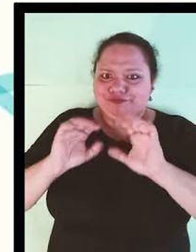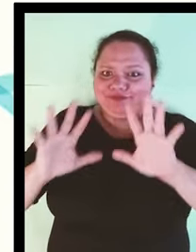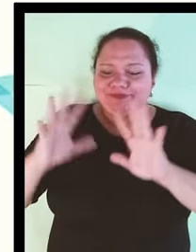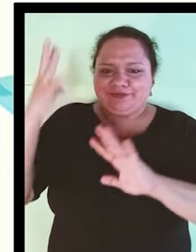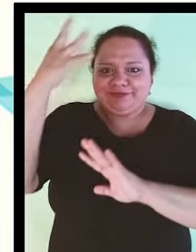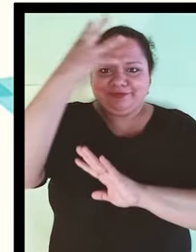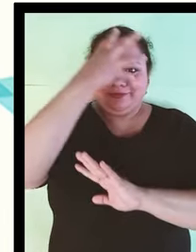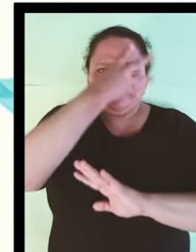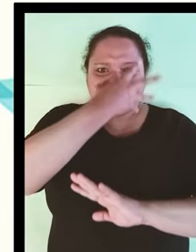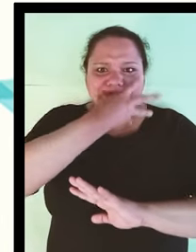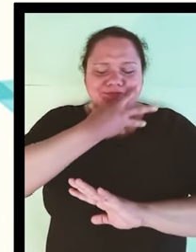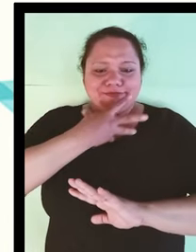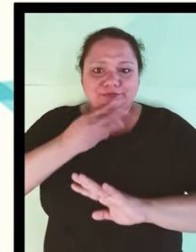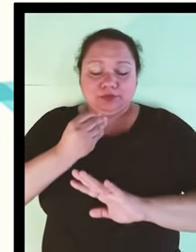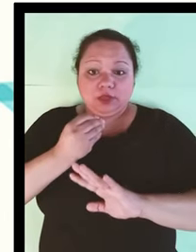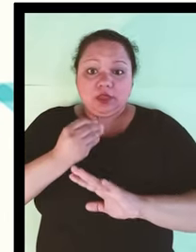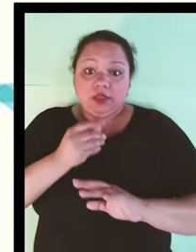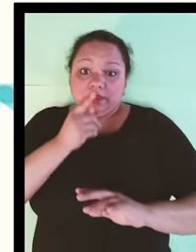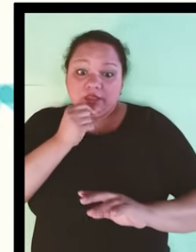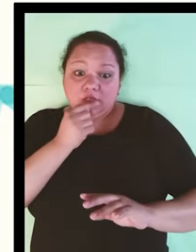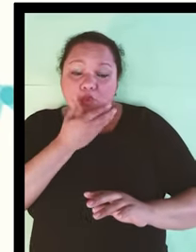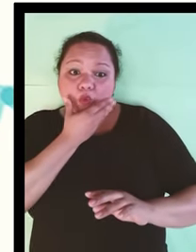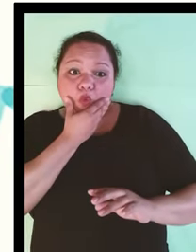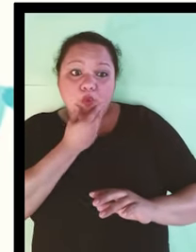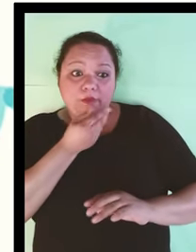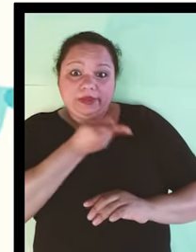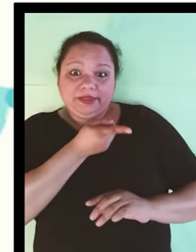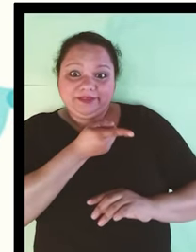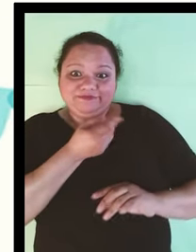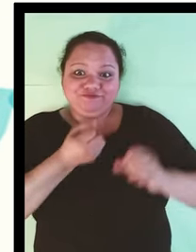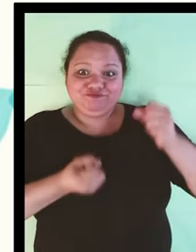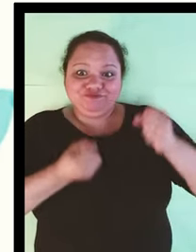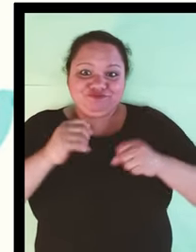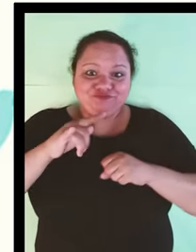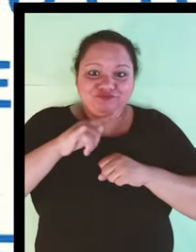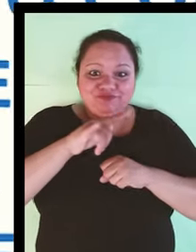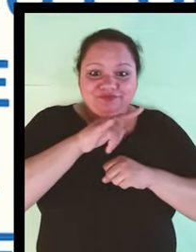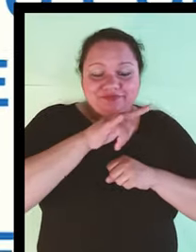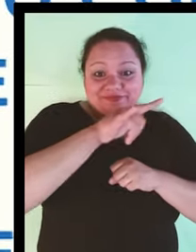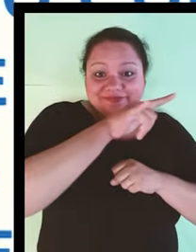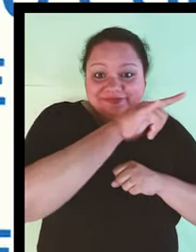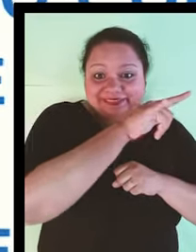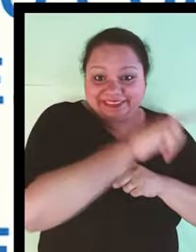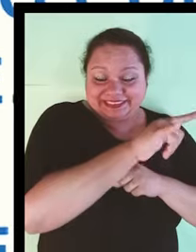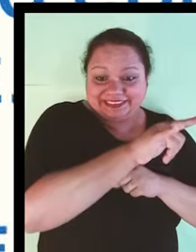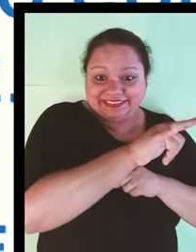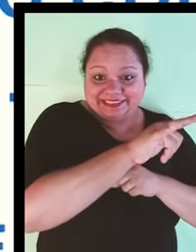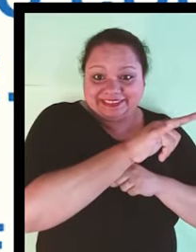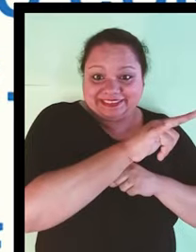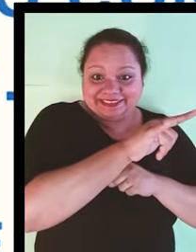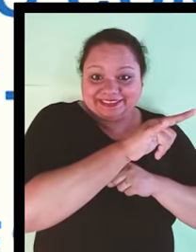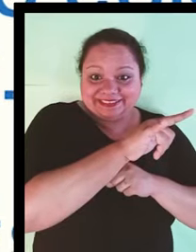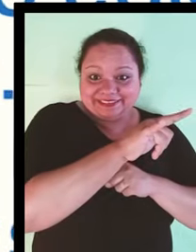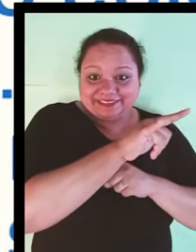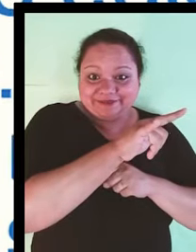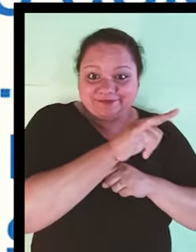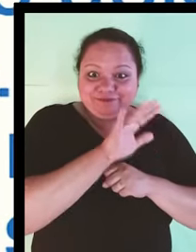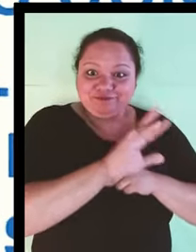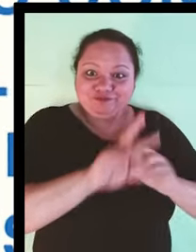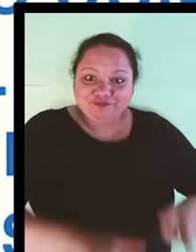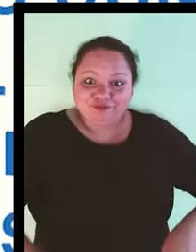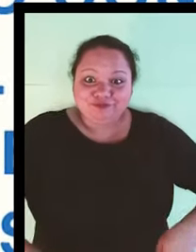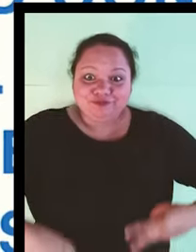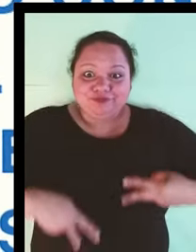belleza donde la biografía del piloto Ayrton Senna se mezcla con el martirio de Juana de Arco en un